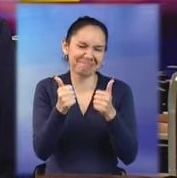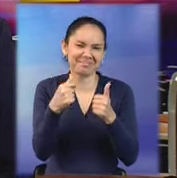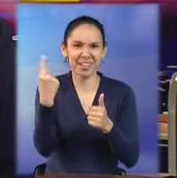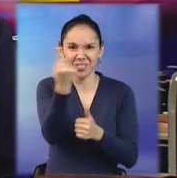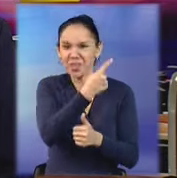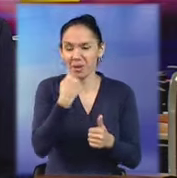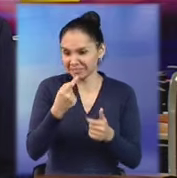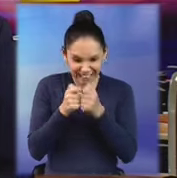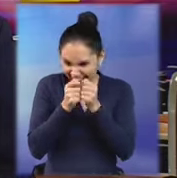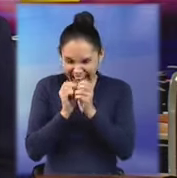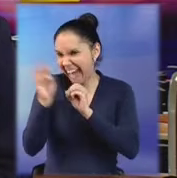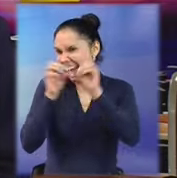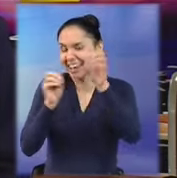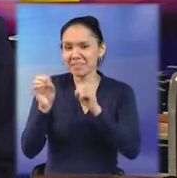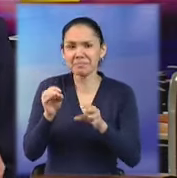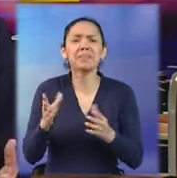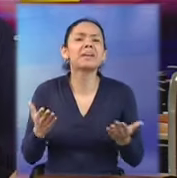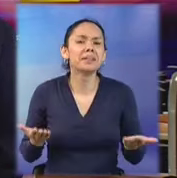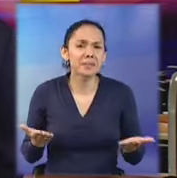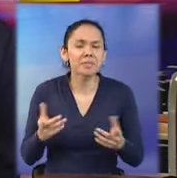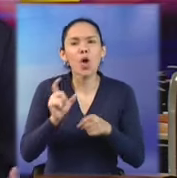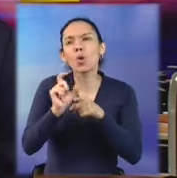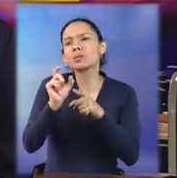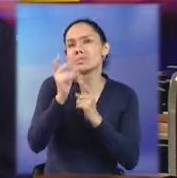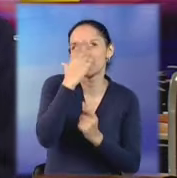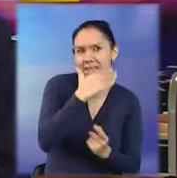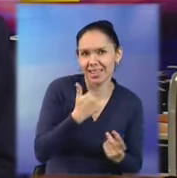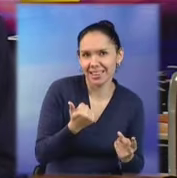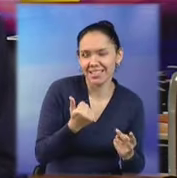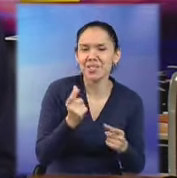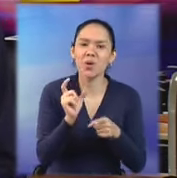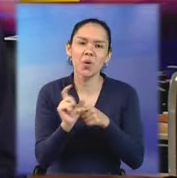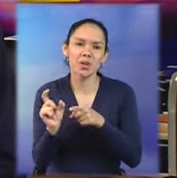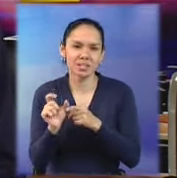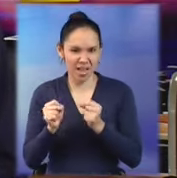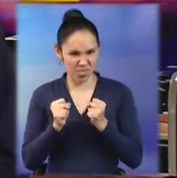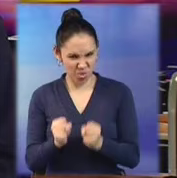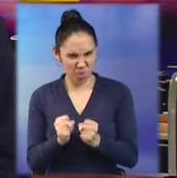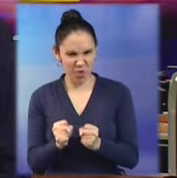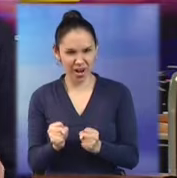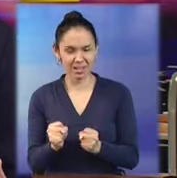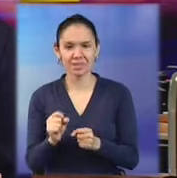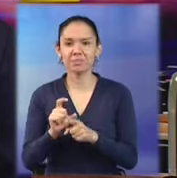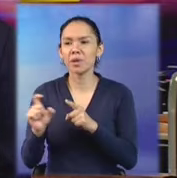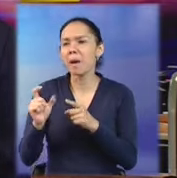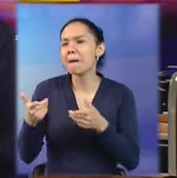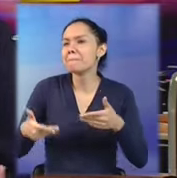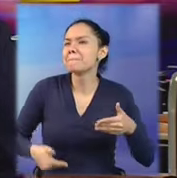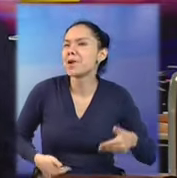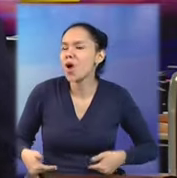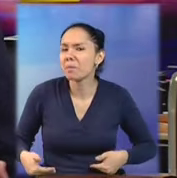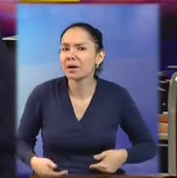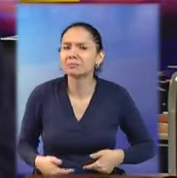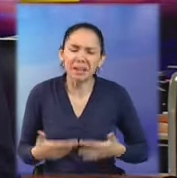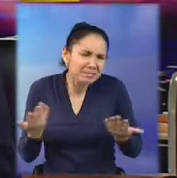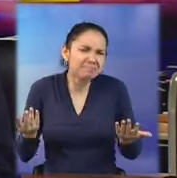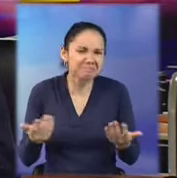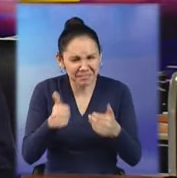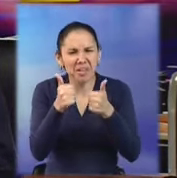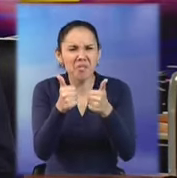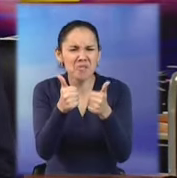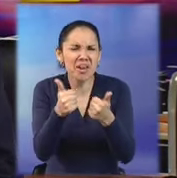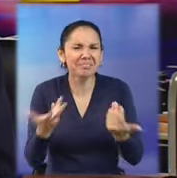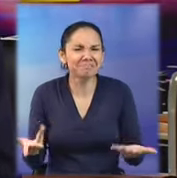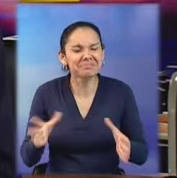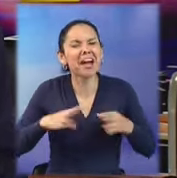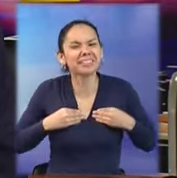a la tarea de escribir cosas bonitas, cosas duras, bromas. Pero qué bueno, porque al